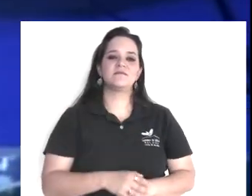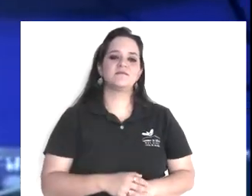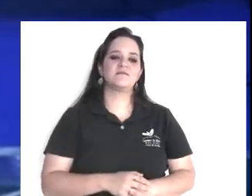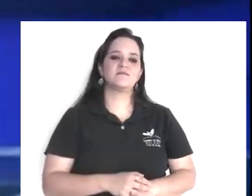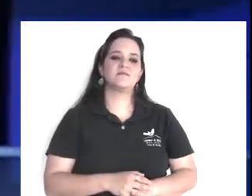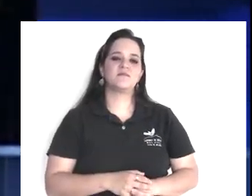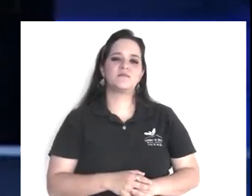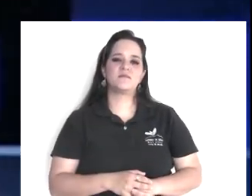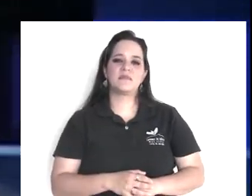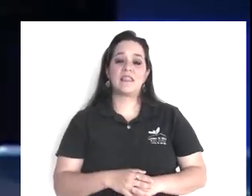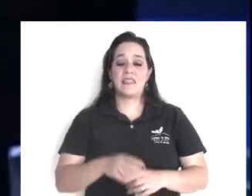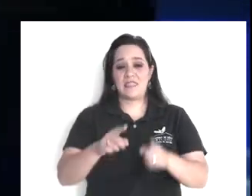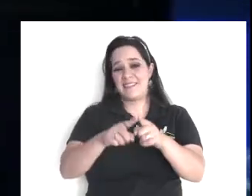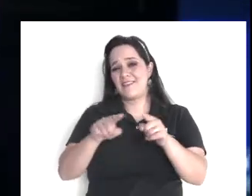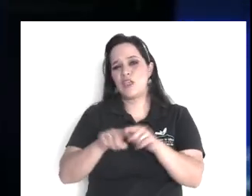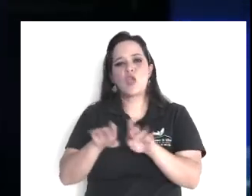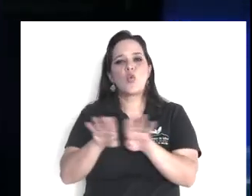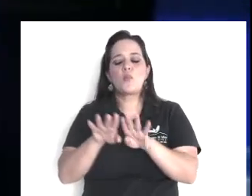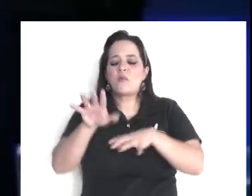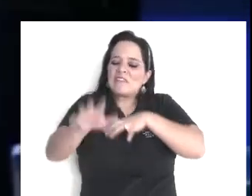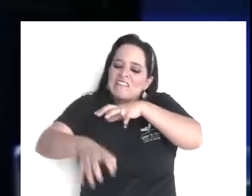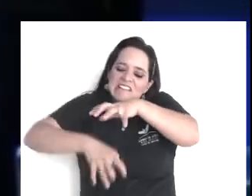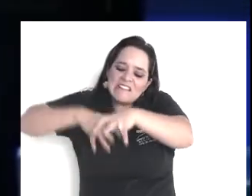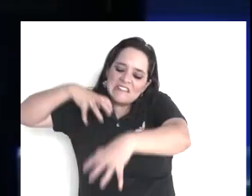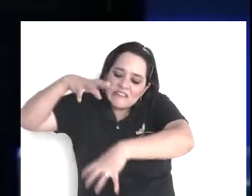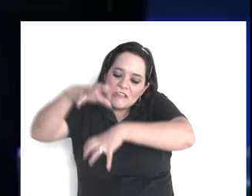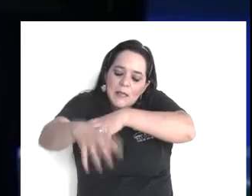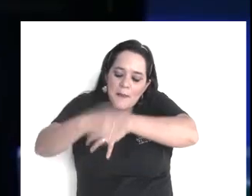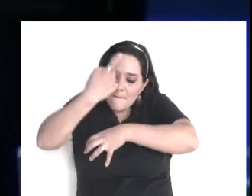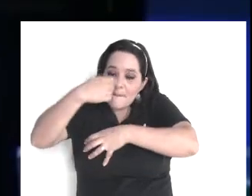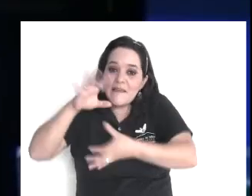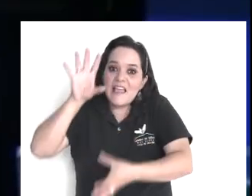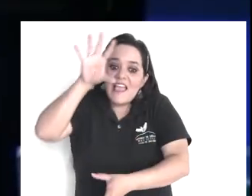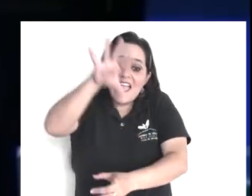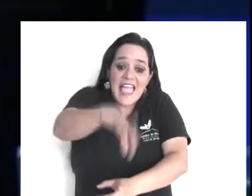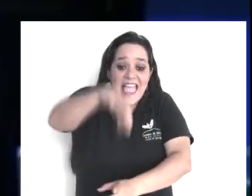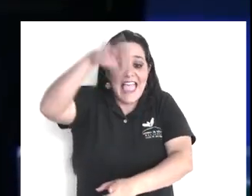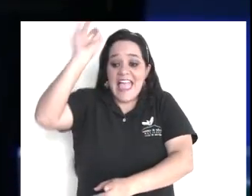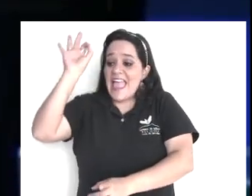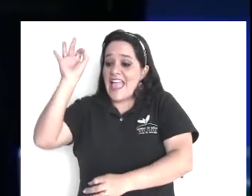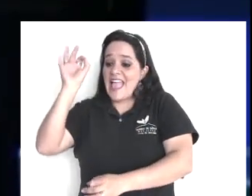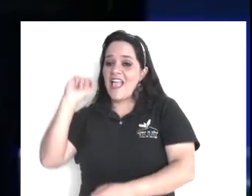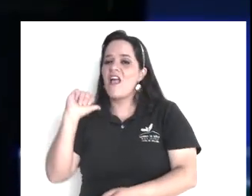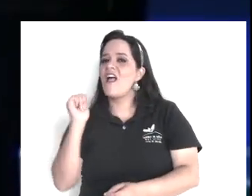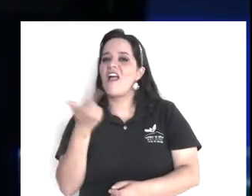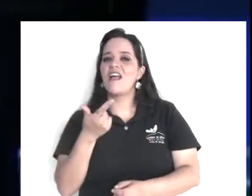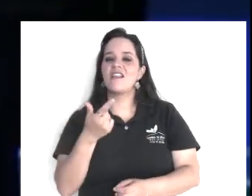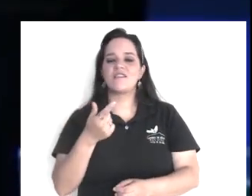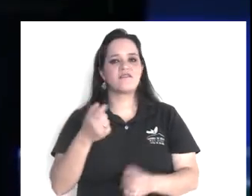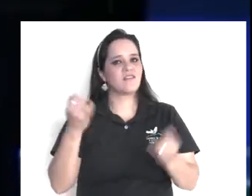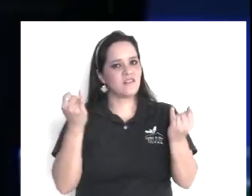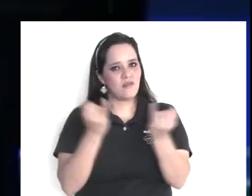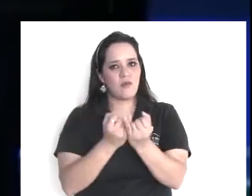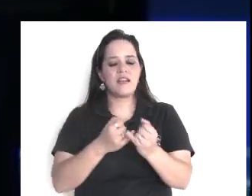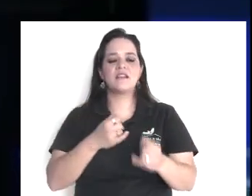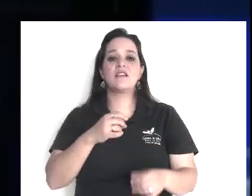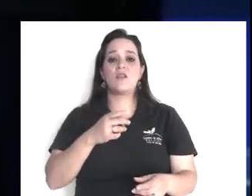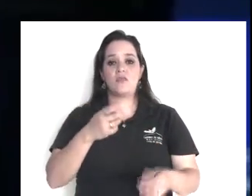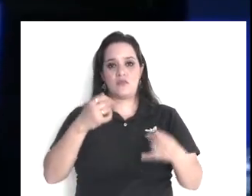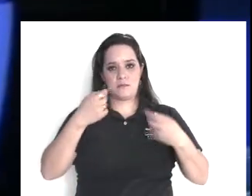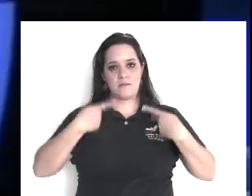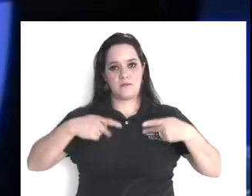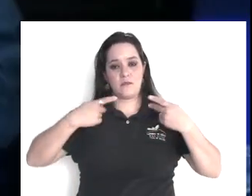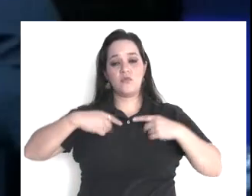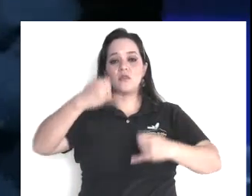significa, escarbar, para encontrar, algo, en este caso, la verdad, de los